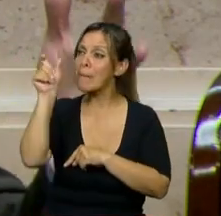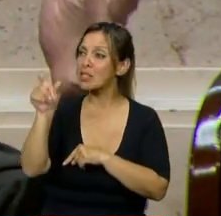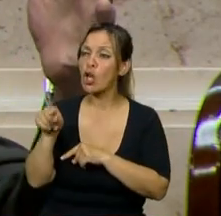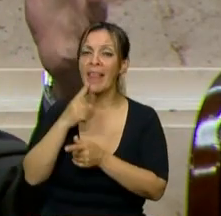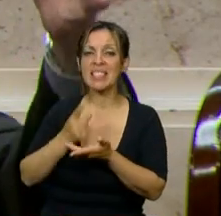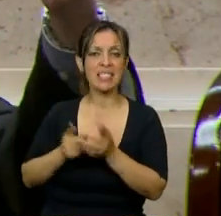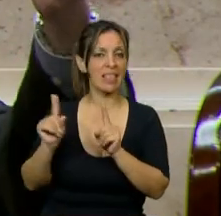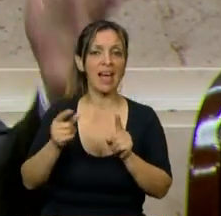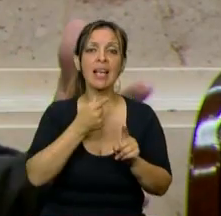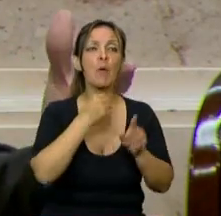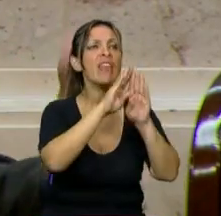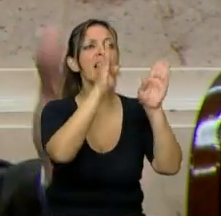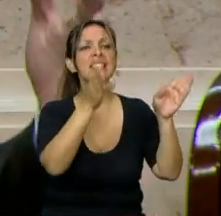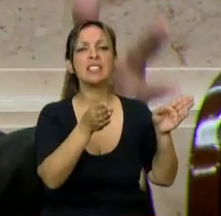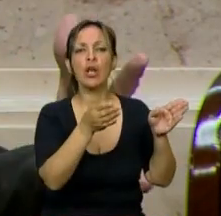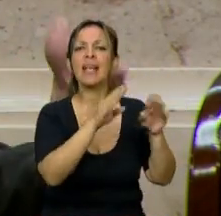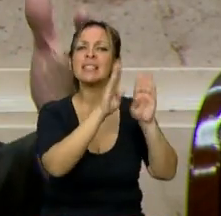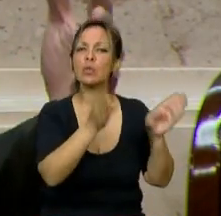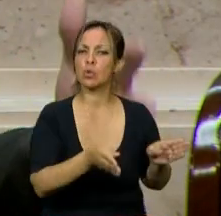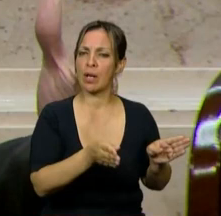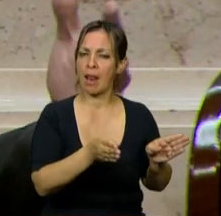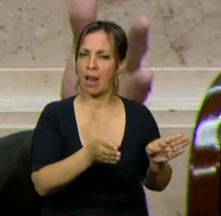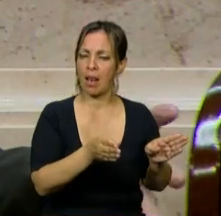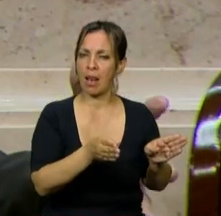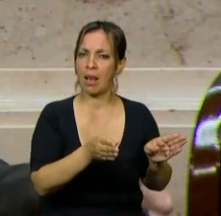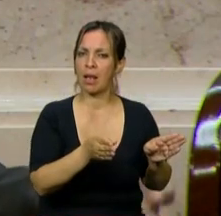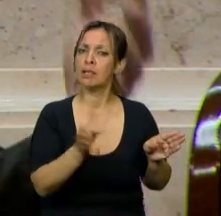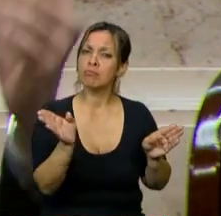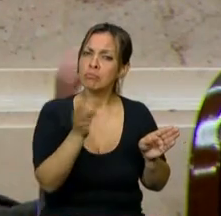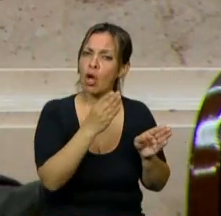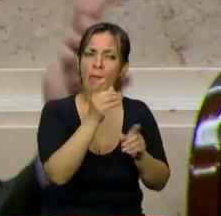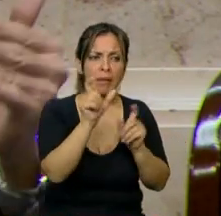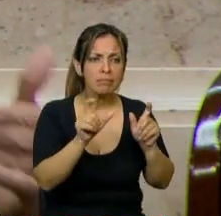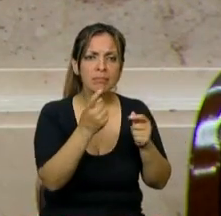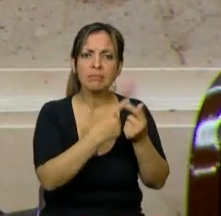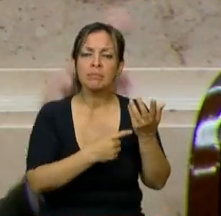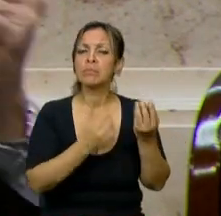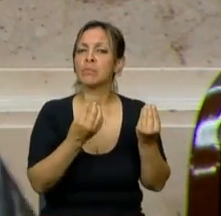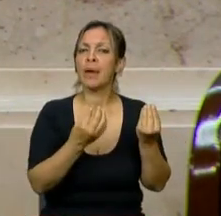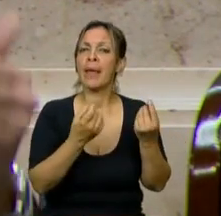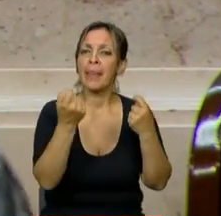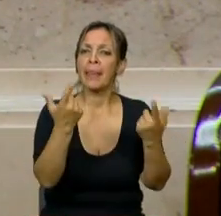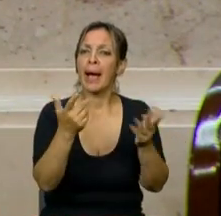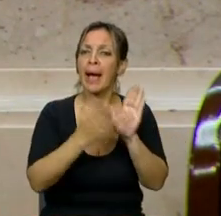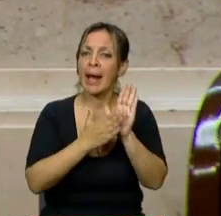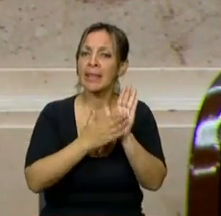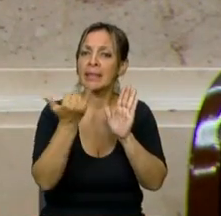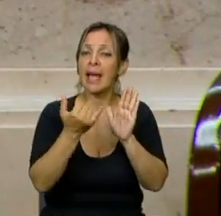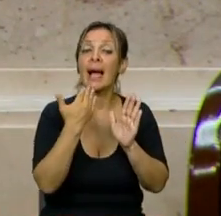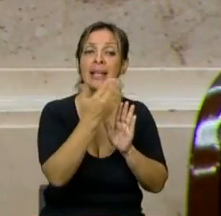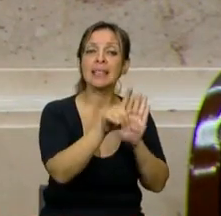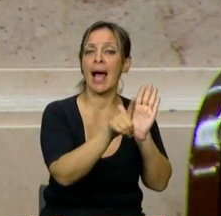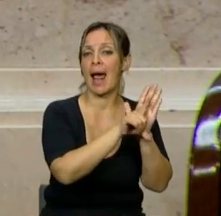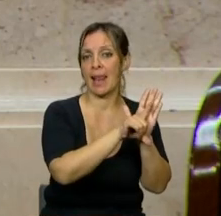Queremos que, reitero, que todos los estamentos del Estado tengan garantizado por una ley del Congreso